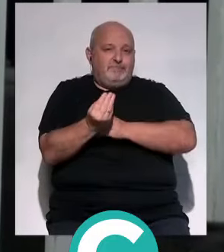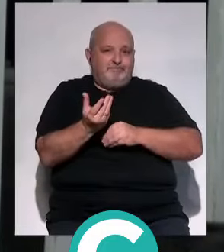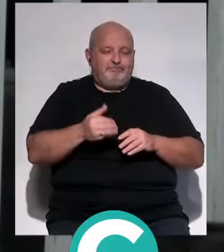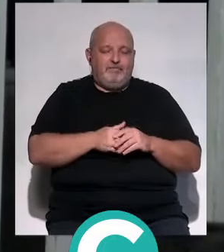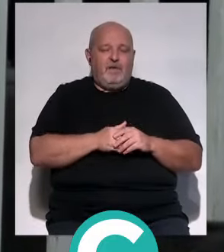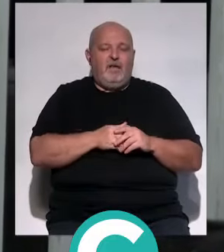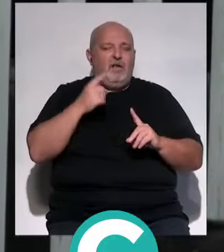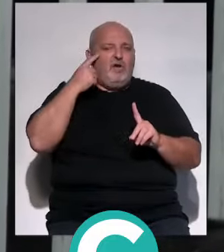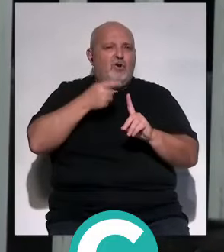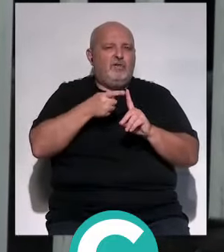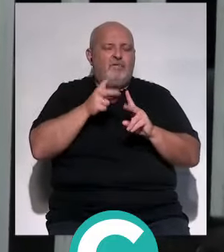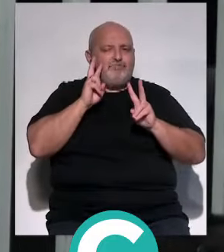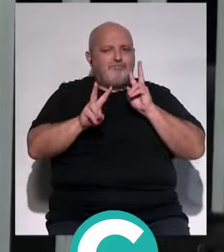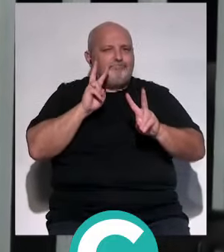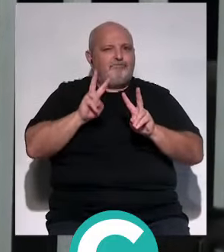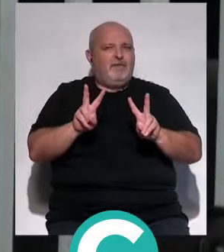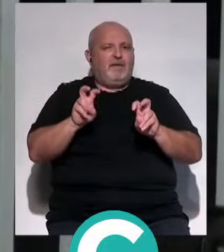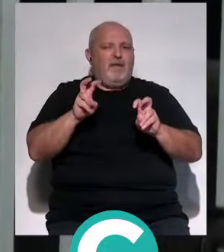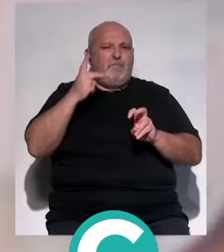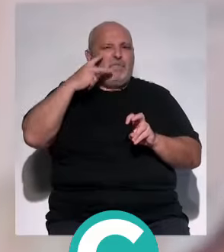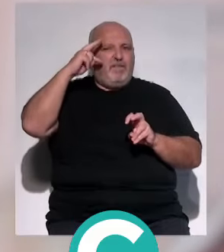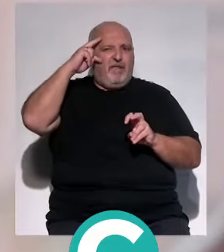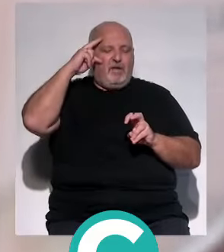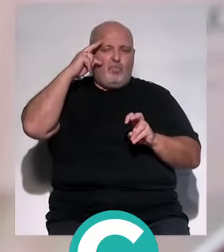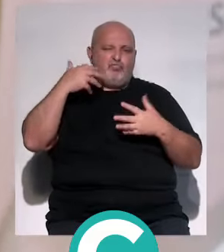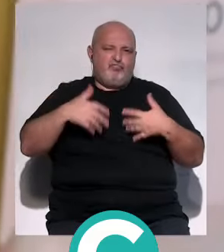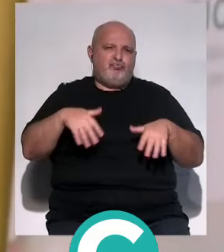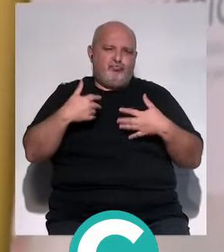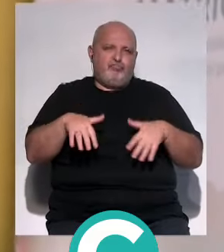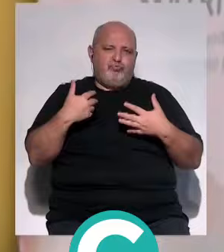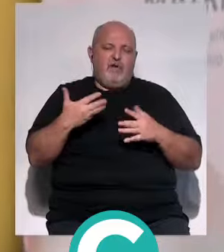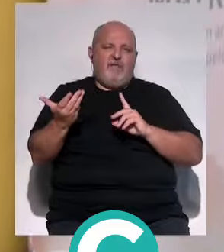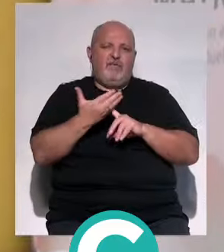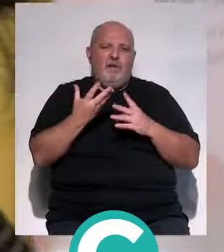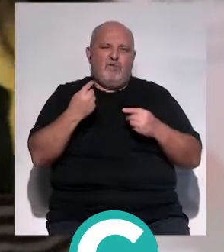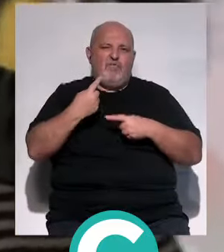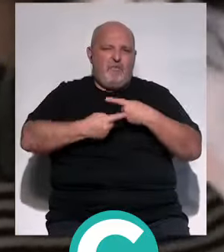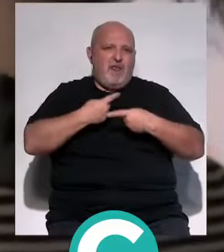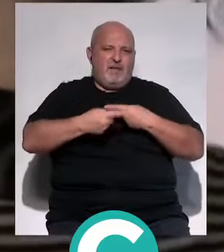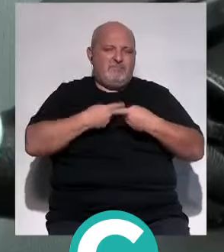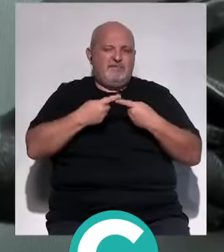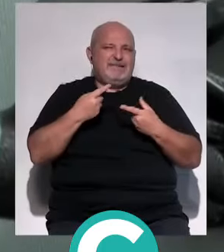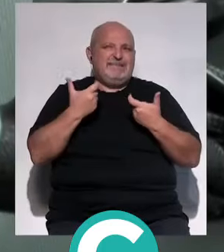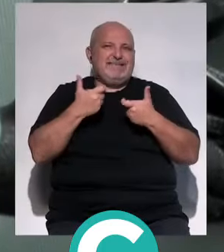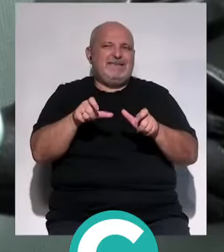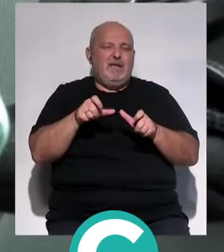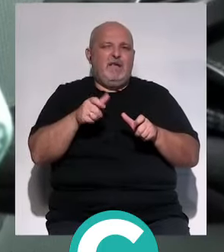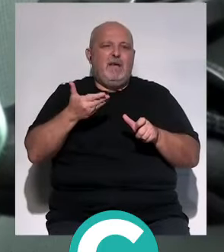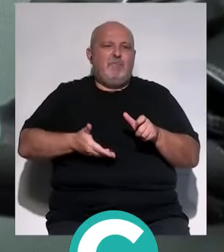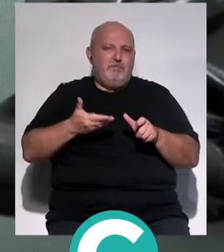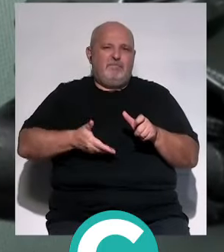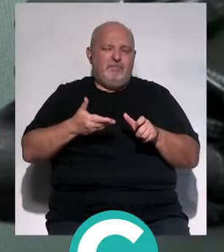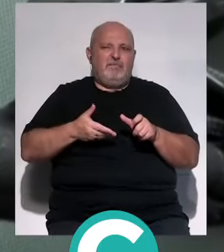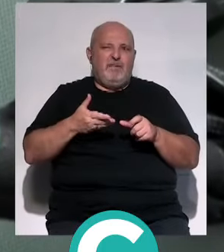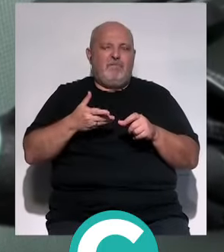El objetivo es dar visibilidad a una experiencia que es devastadora y afecta a miles de familias, centrándose en la importancia